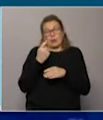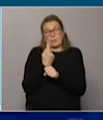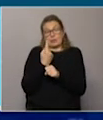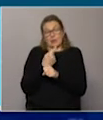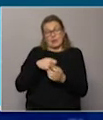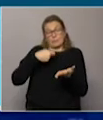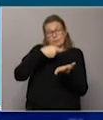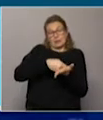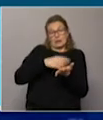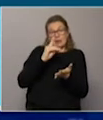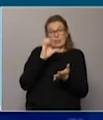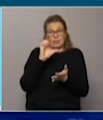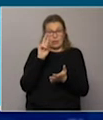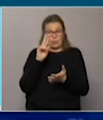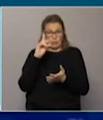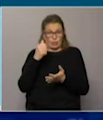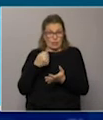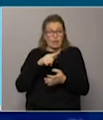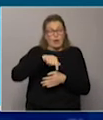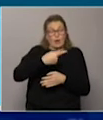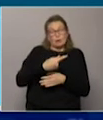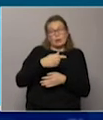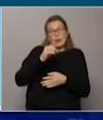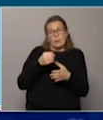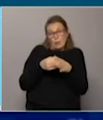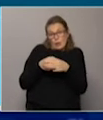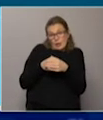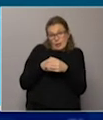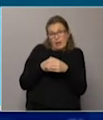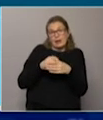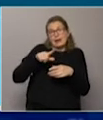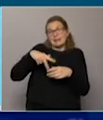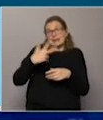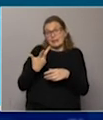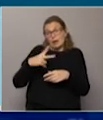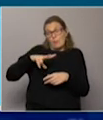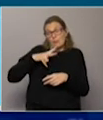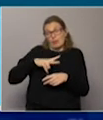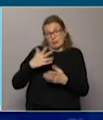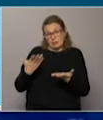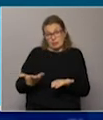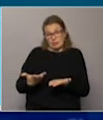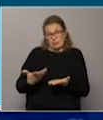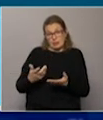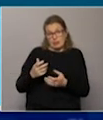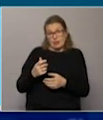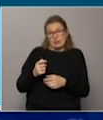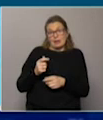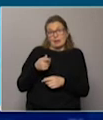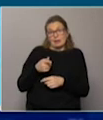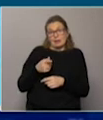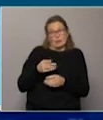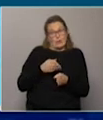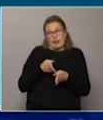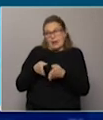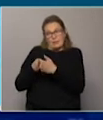emitir deuda. La segunda es emitir moneda, monetizar el déficit. Y la tercera es privatizar activos públicos. Naturalmente ese no es